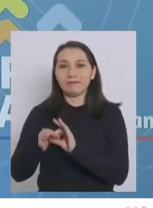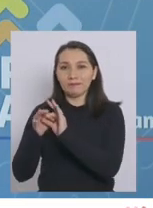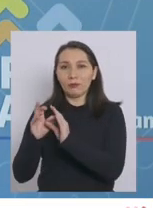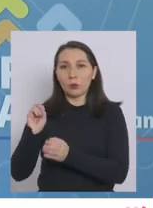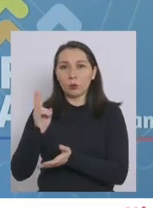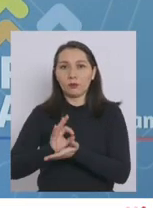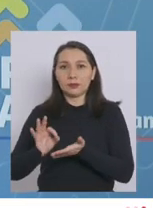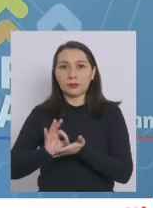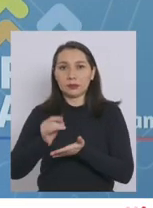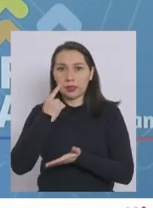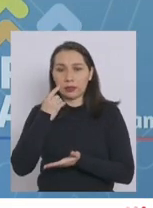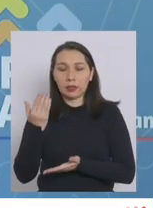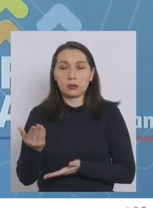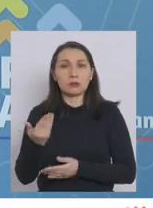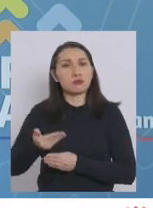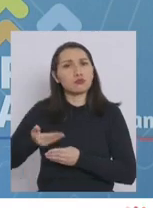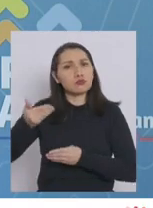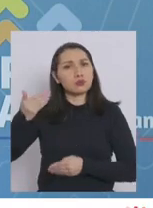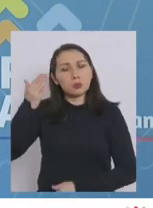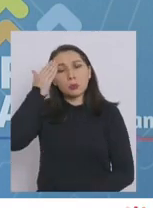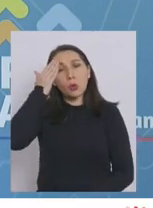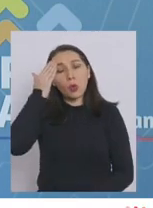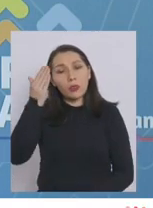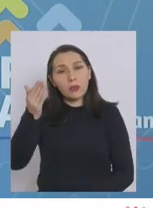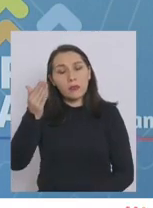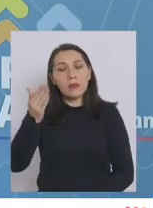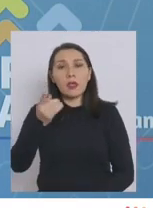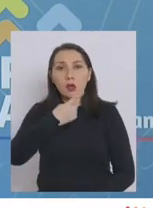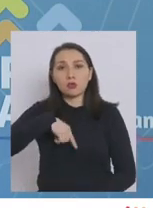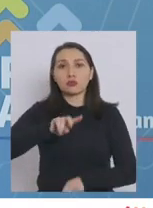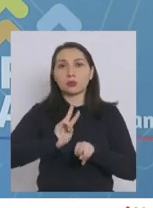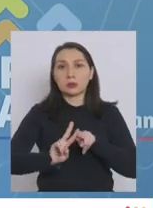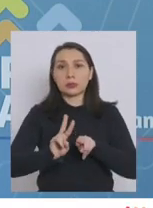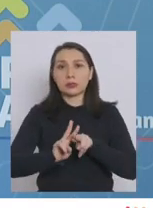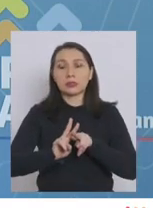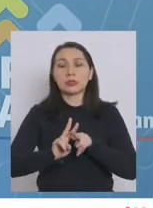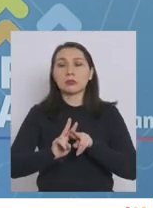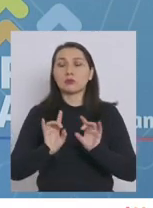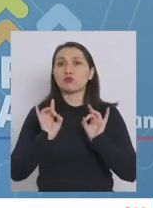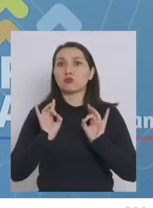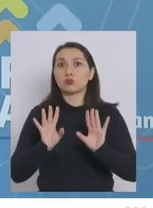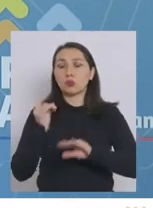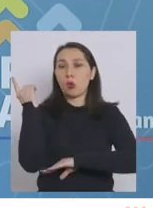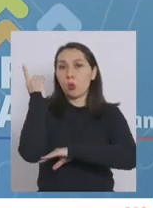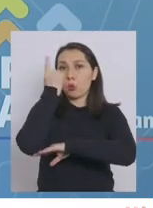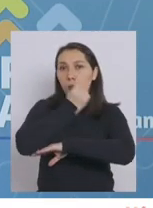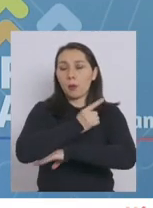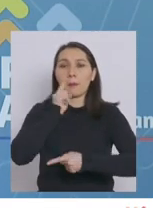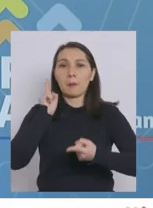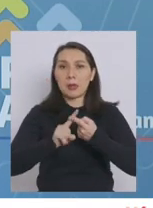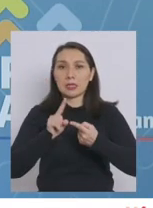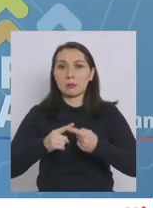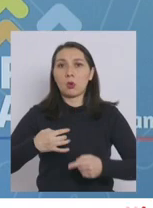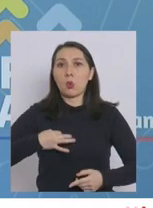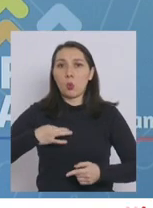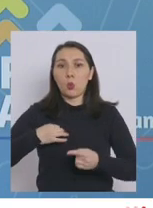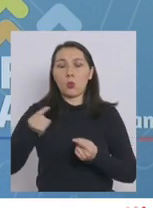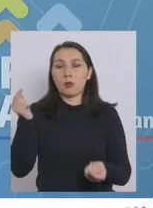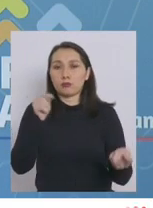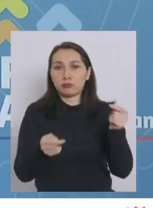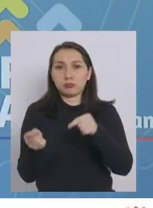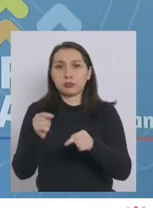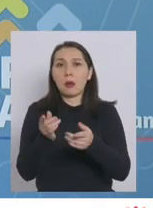gracias, subsecretario. Hace unos días atrás llevamos a cabo una inédita jornada de participación ciudadana